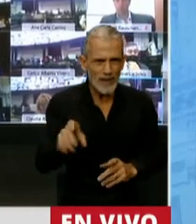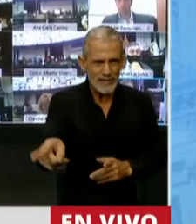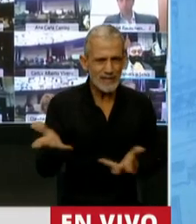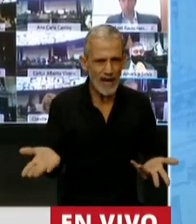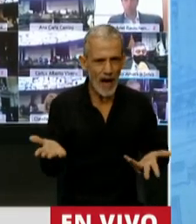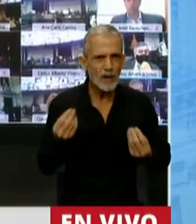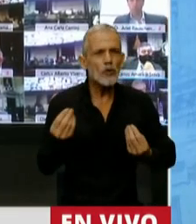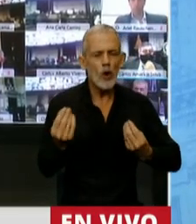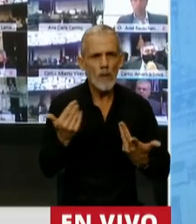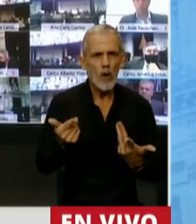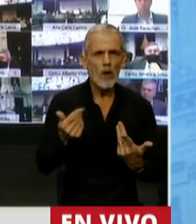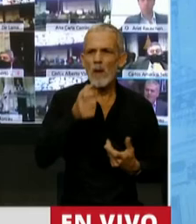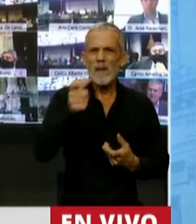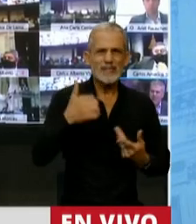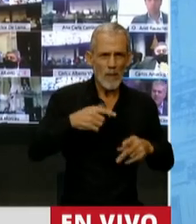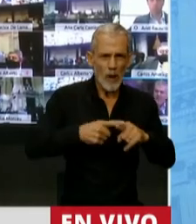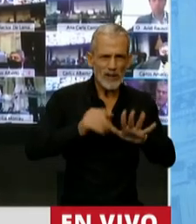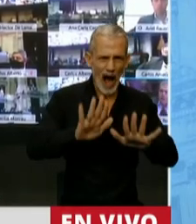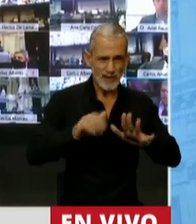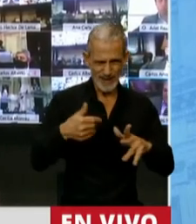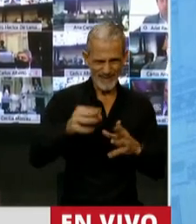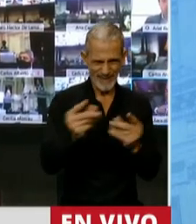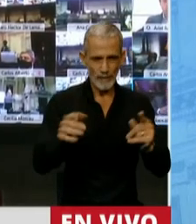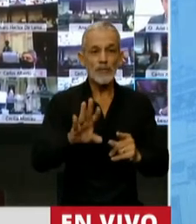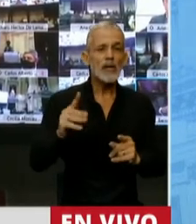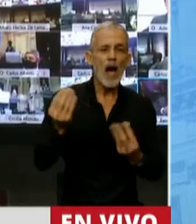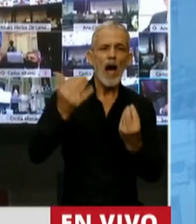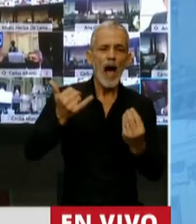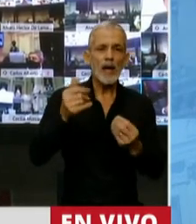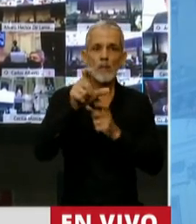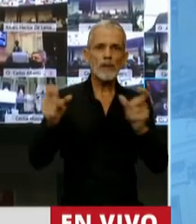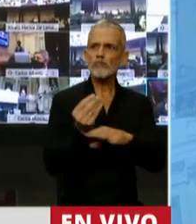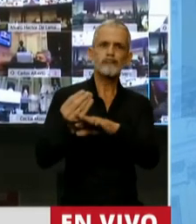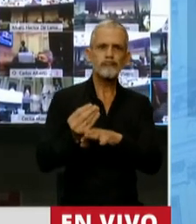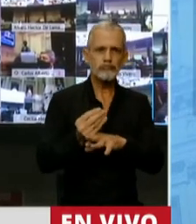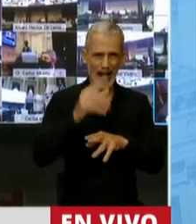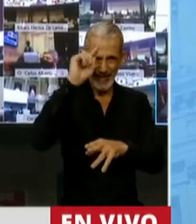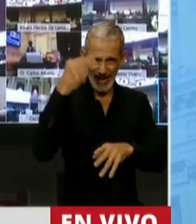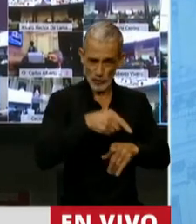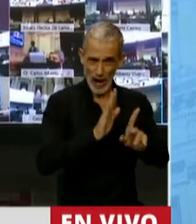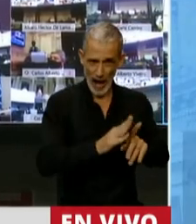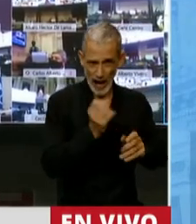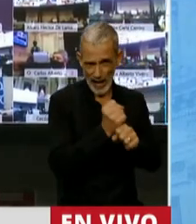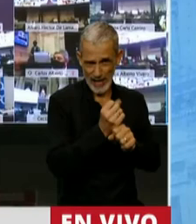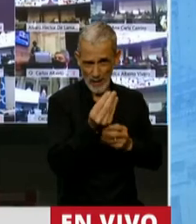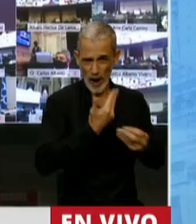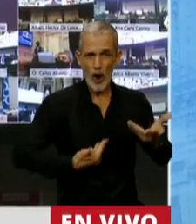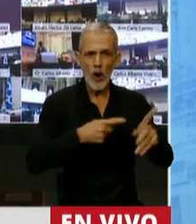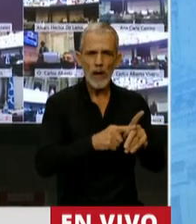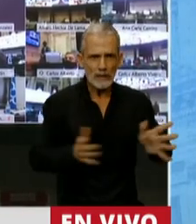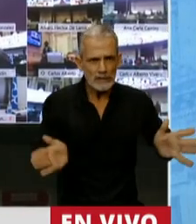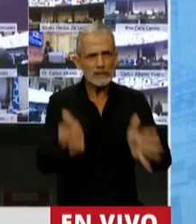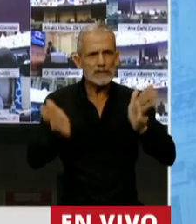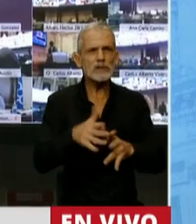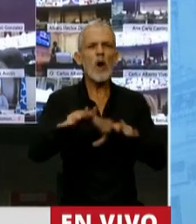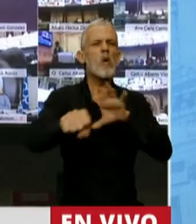¿cuál es el mensaje que le damos desde la política y termino? Resulta que hay funcionarios del Estado Nacional que fomentan las